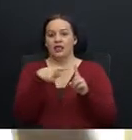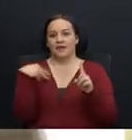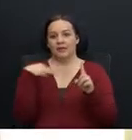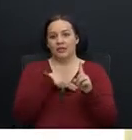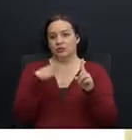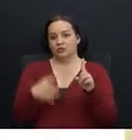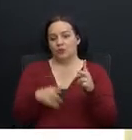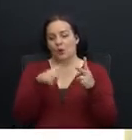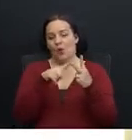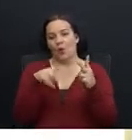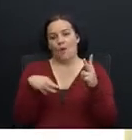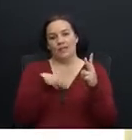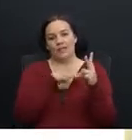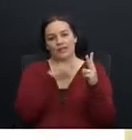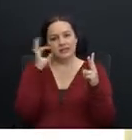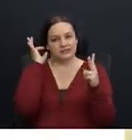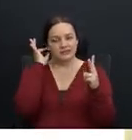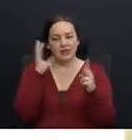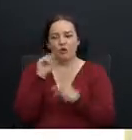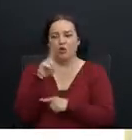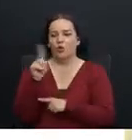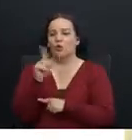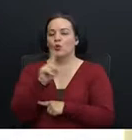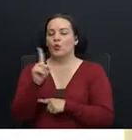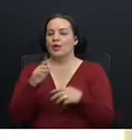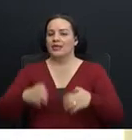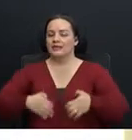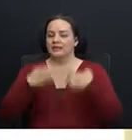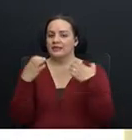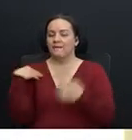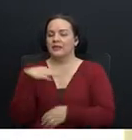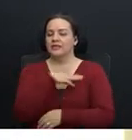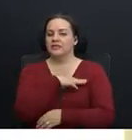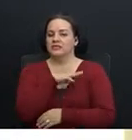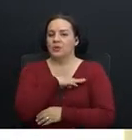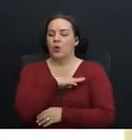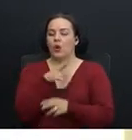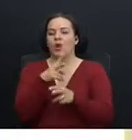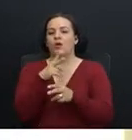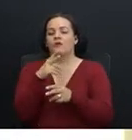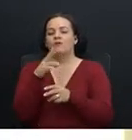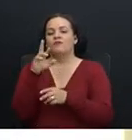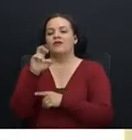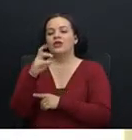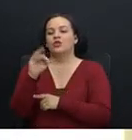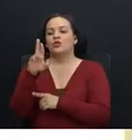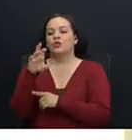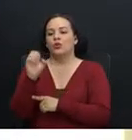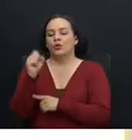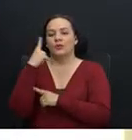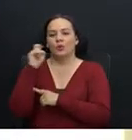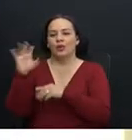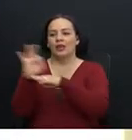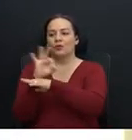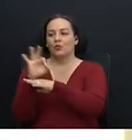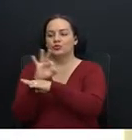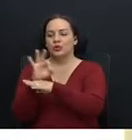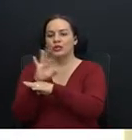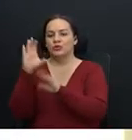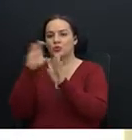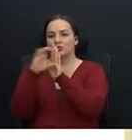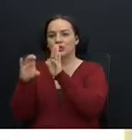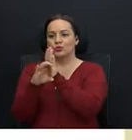ministerios rectores porque las funciones constitucionales no se trasladan. Por otro lado,